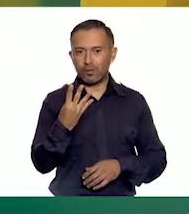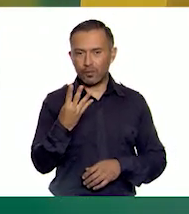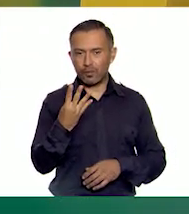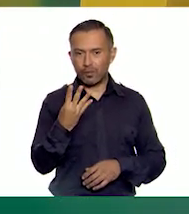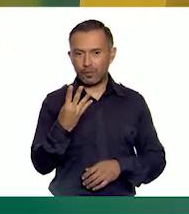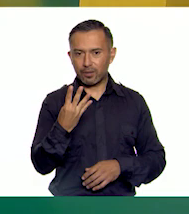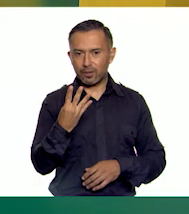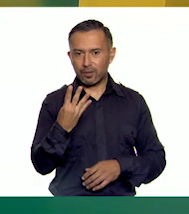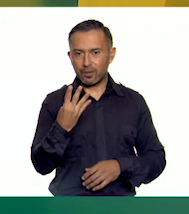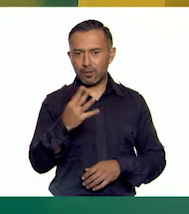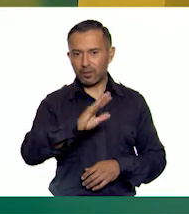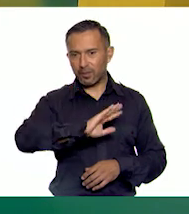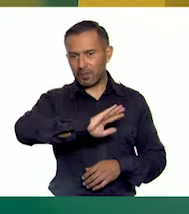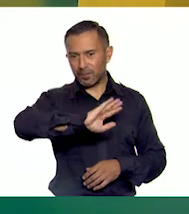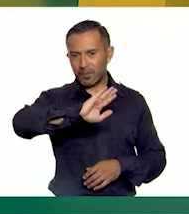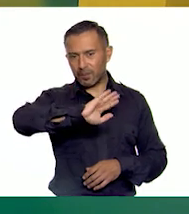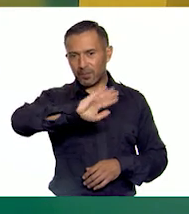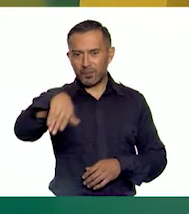cuatro.